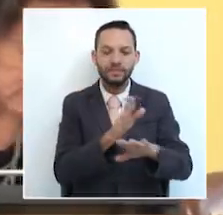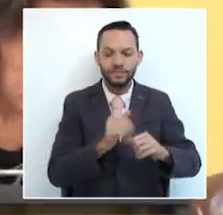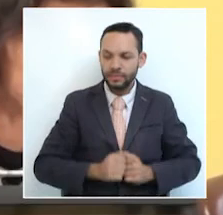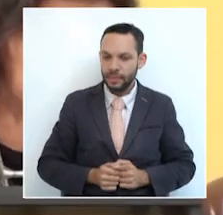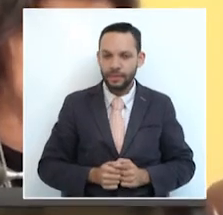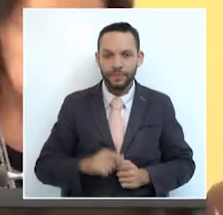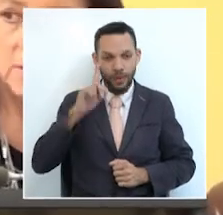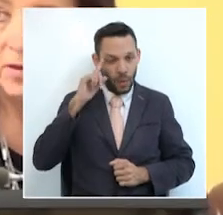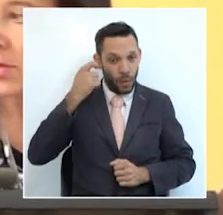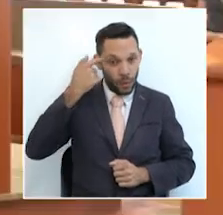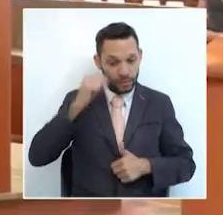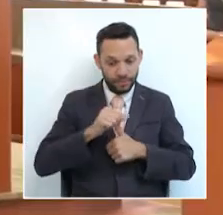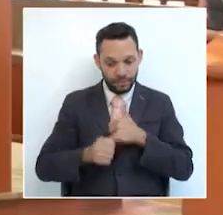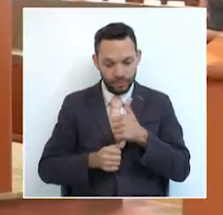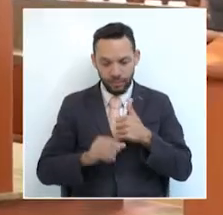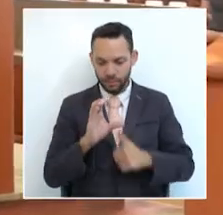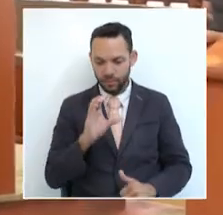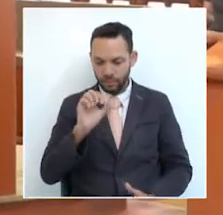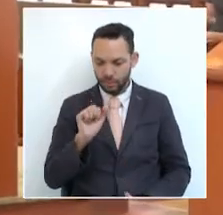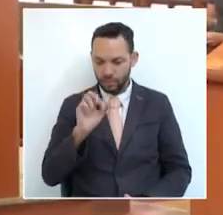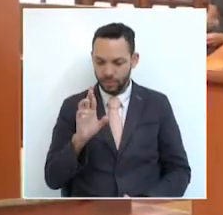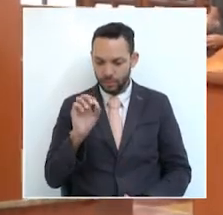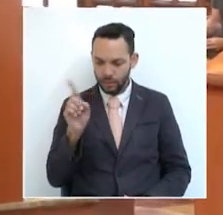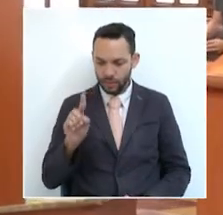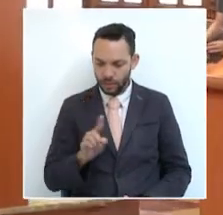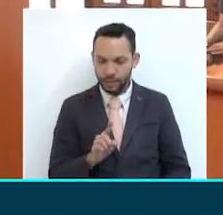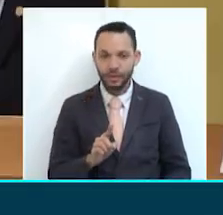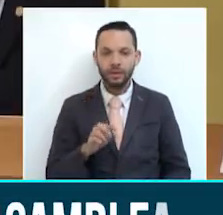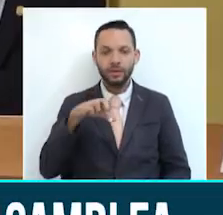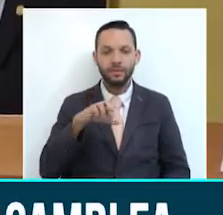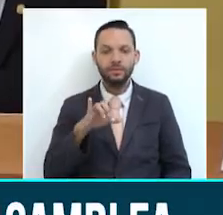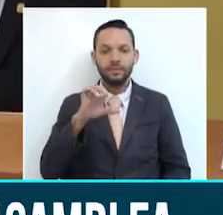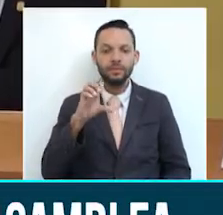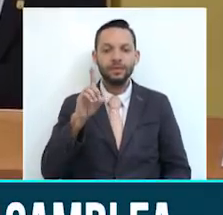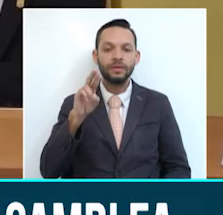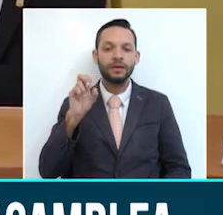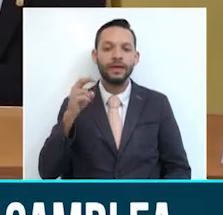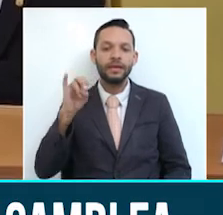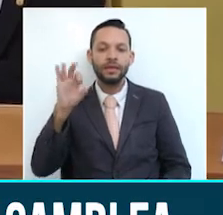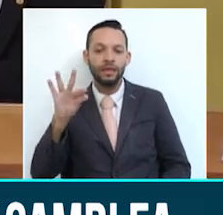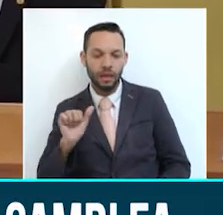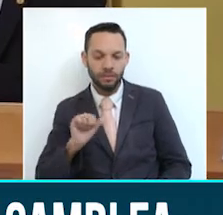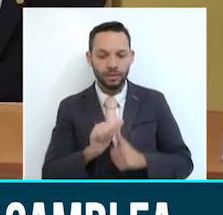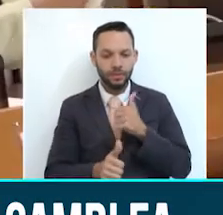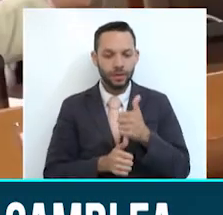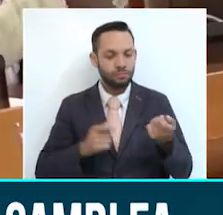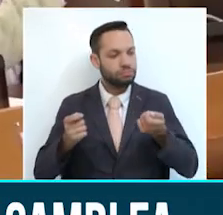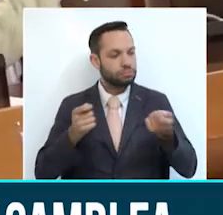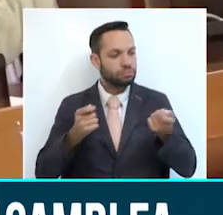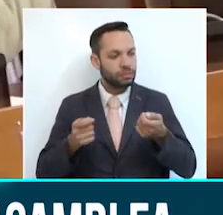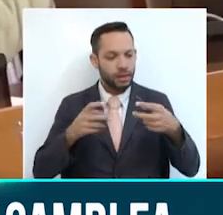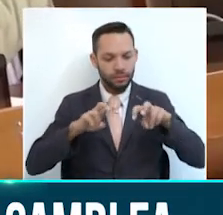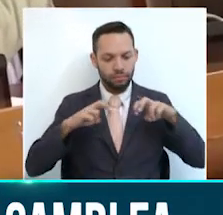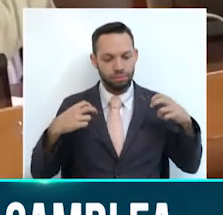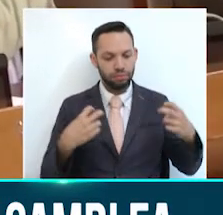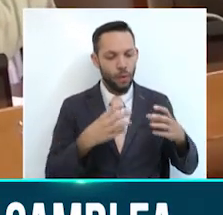encargado de Caldas, Carlos Alberto Piedraíta, explicó que el proyecto de ordenanza central de estas sesiones extras será la creación de una mesa de